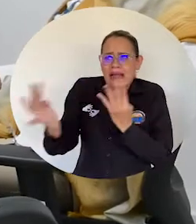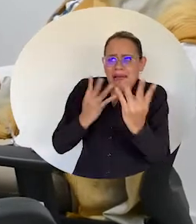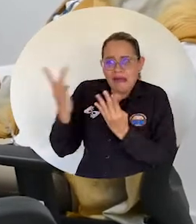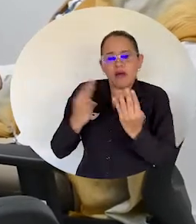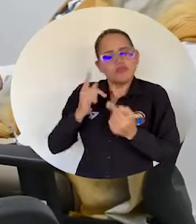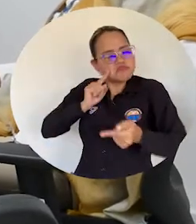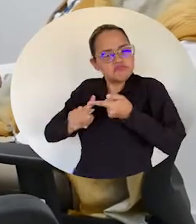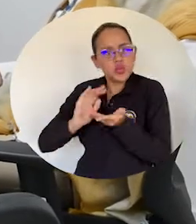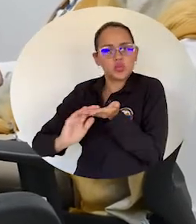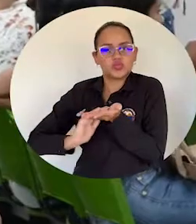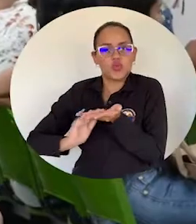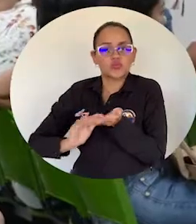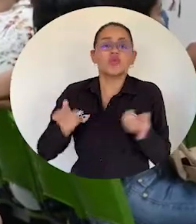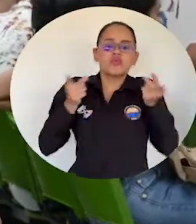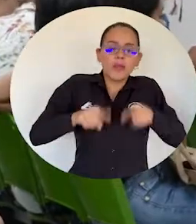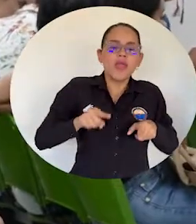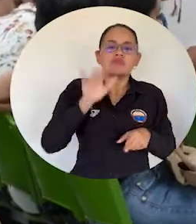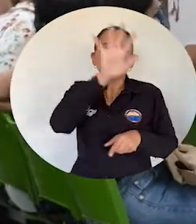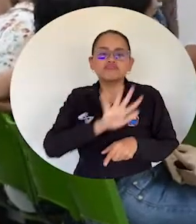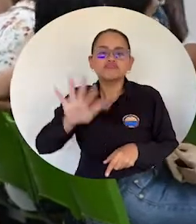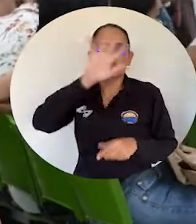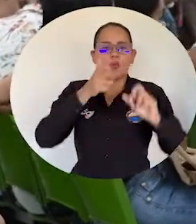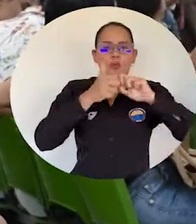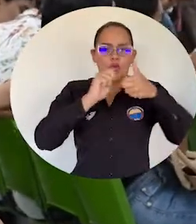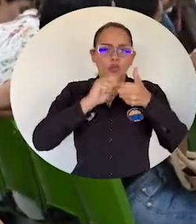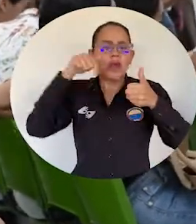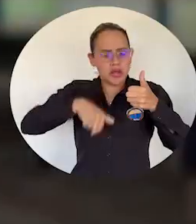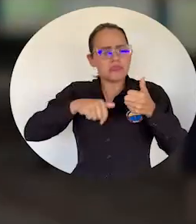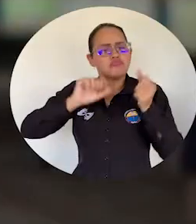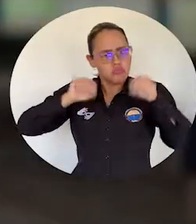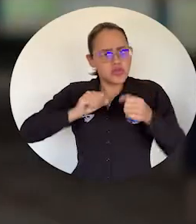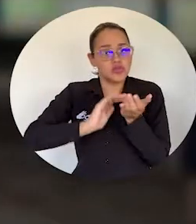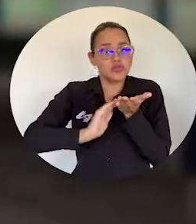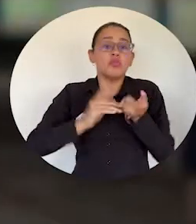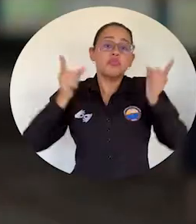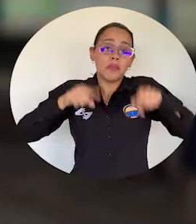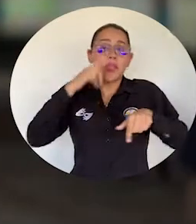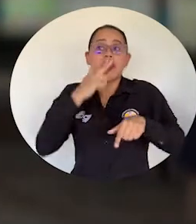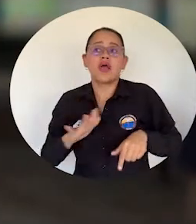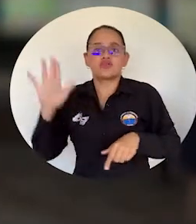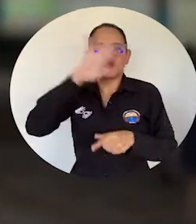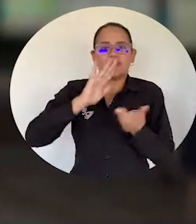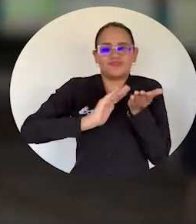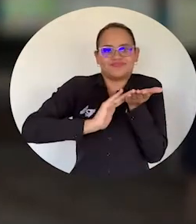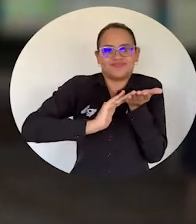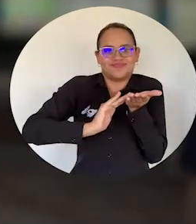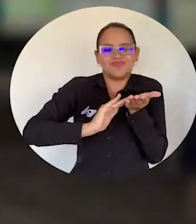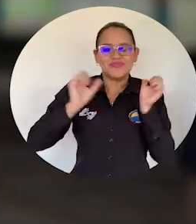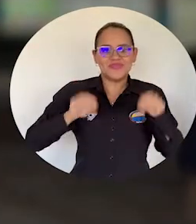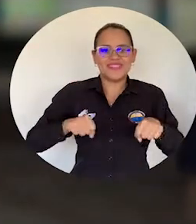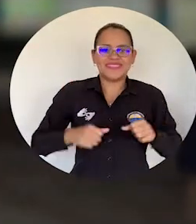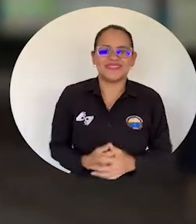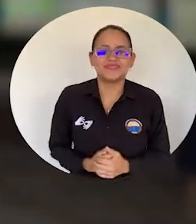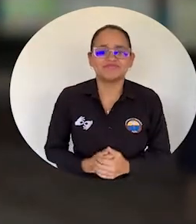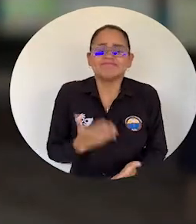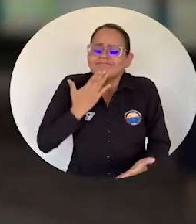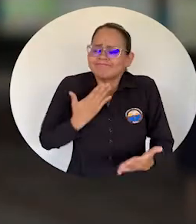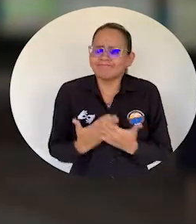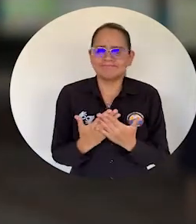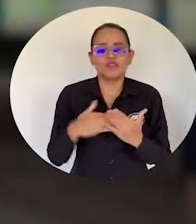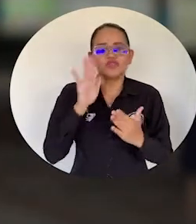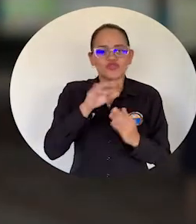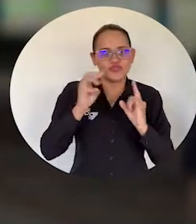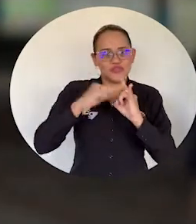a solucionar los conflictos, no solamente en el departamento, sino a nivel nacional. Estoy muy agradecida con el programa de Derecho y con la universidad que abre en este